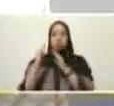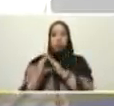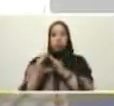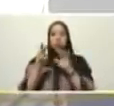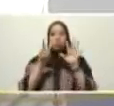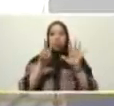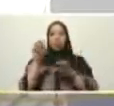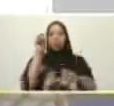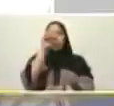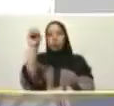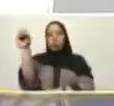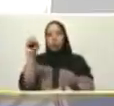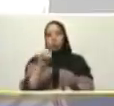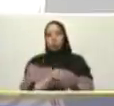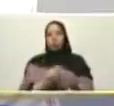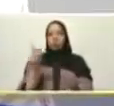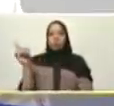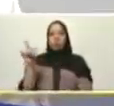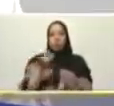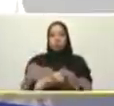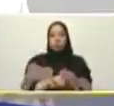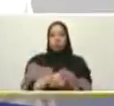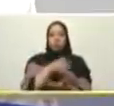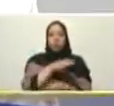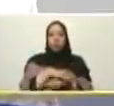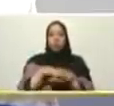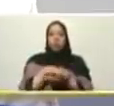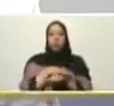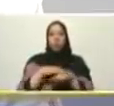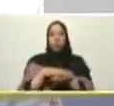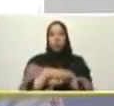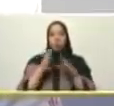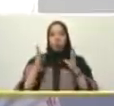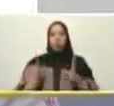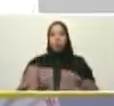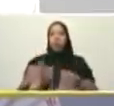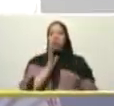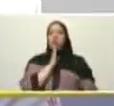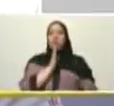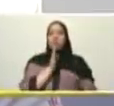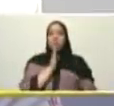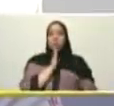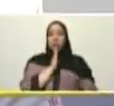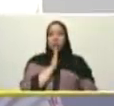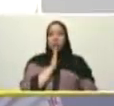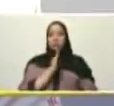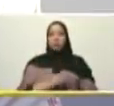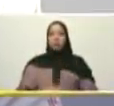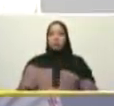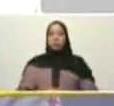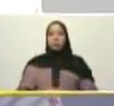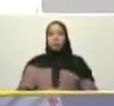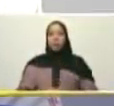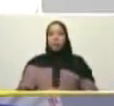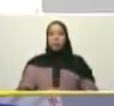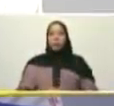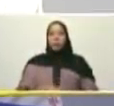70% que estén aprobados por el ministerio y por la superintendencia nacional de valores con quien hemos trabajado esta